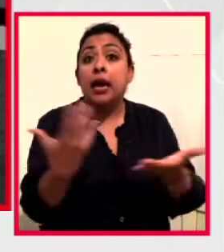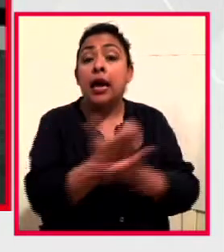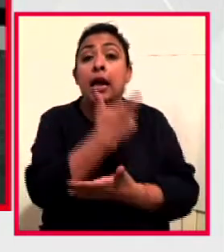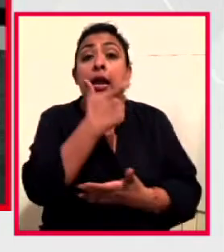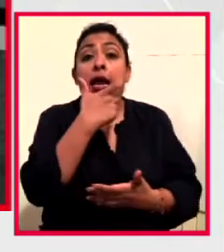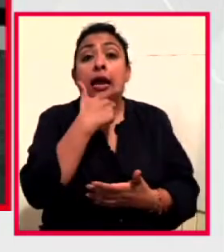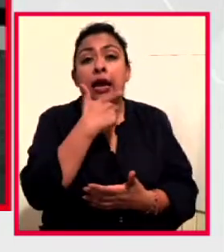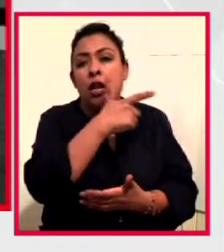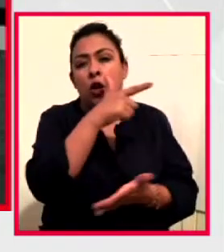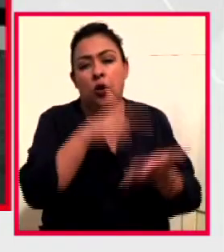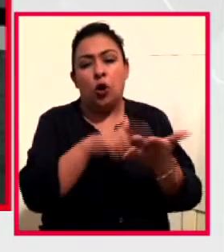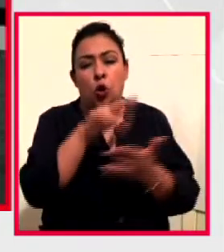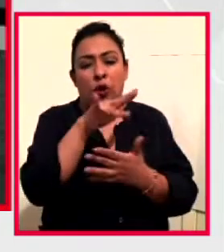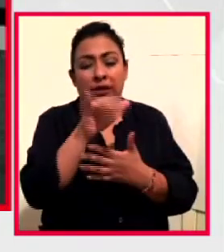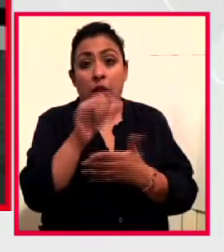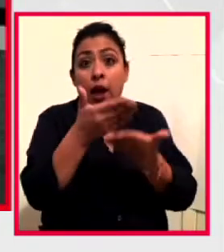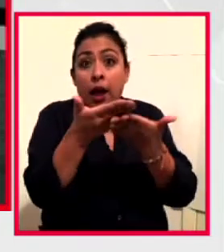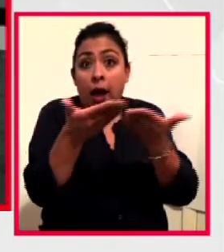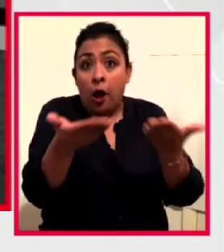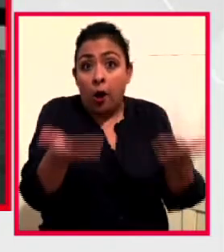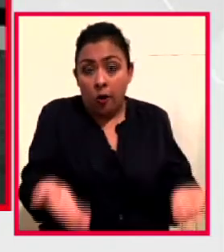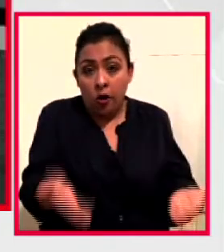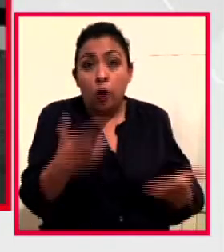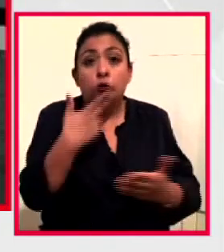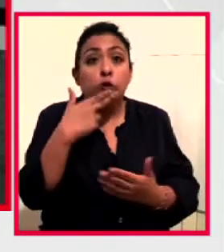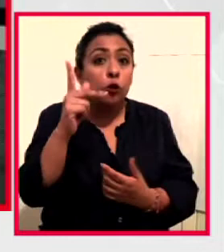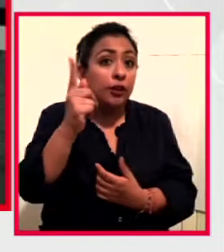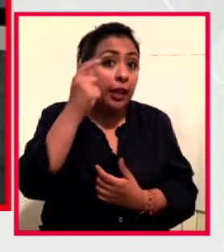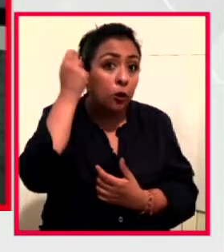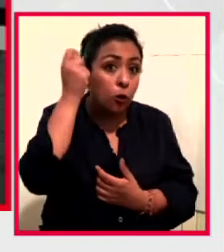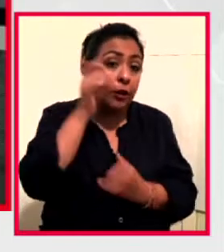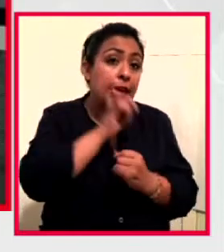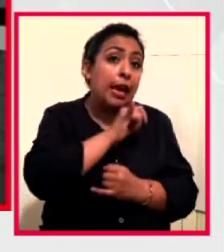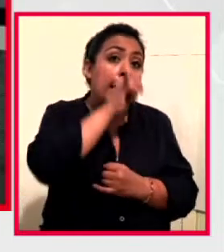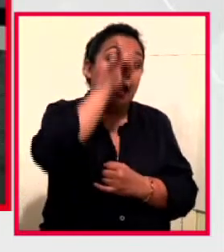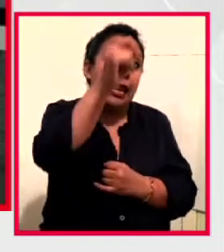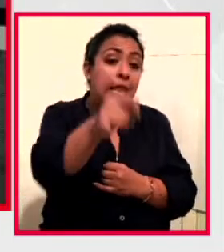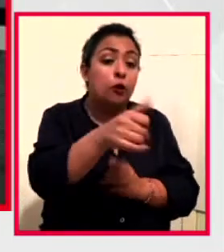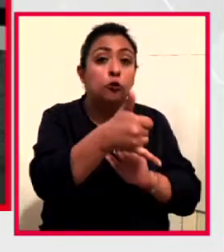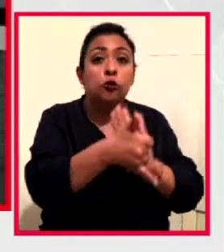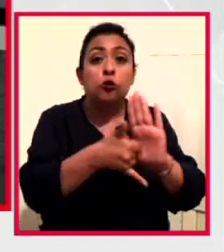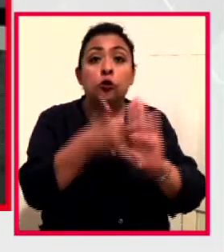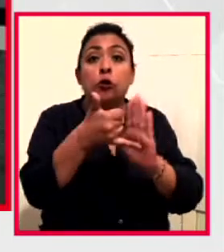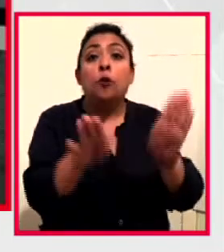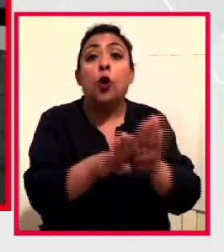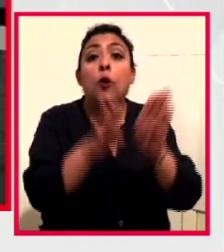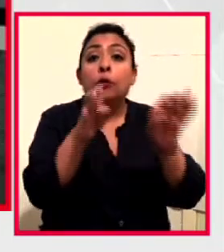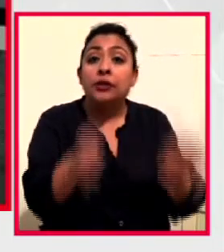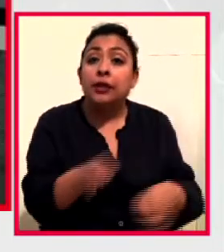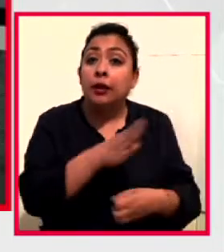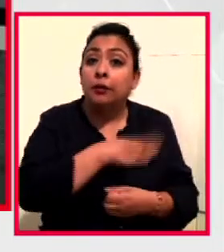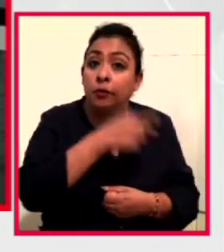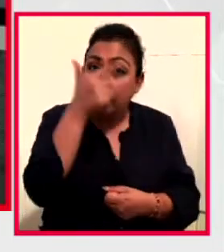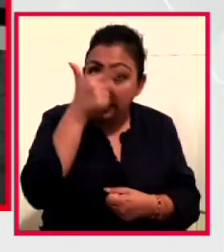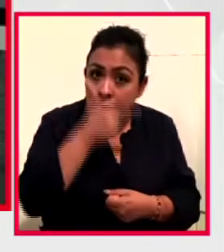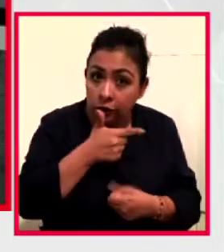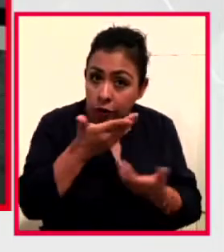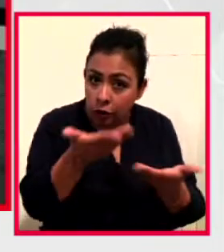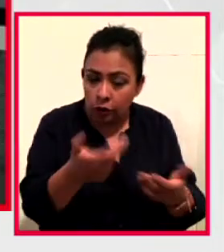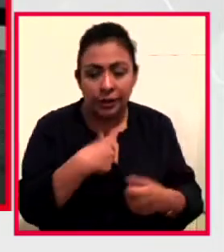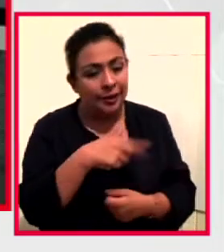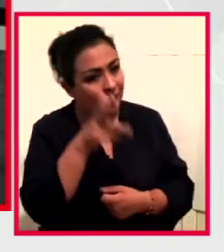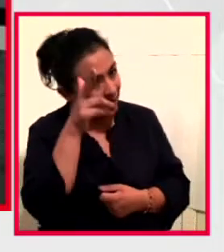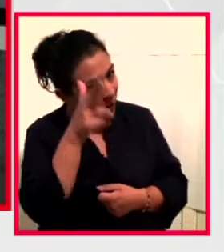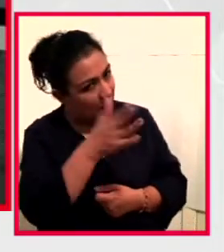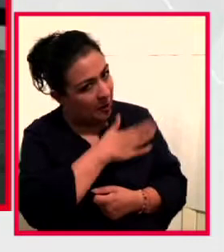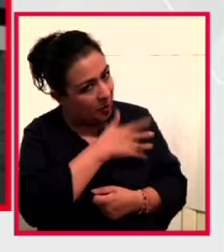Lucas Awards y ahora en la tecnología a la distancia en YouTube. ¿Cómo están? Muy buenas noches. Hola, muy buenas noches.